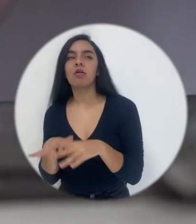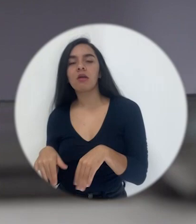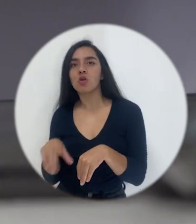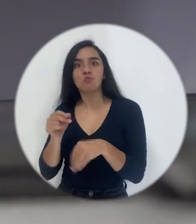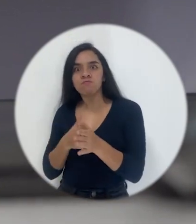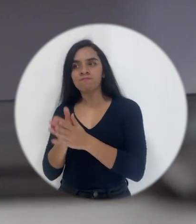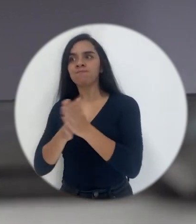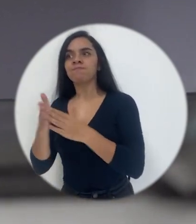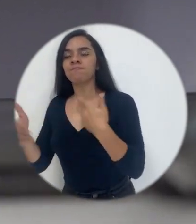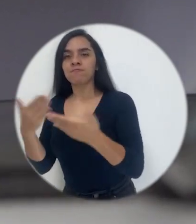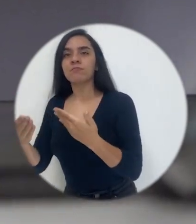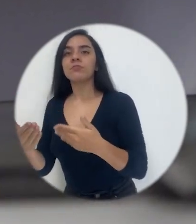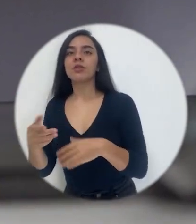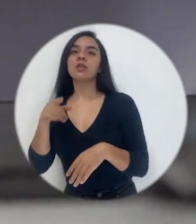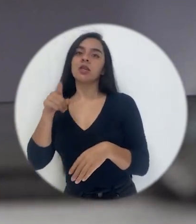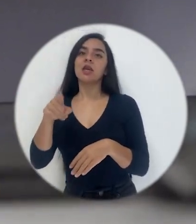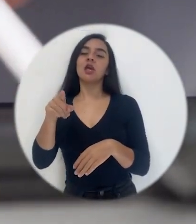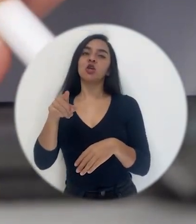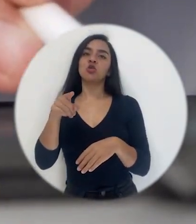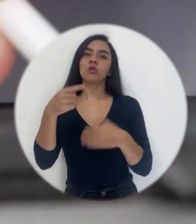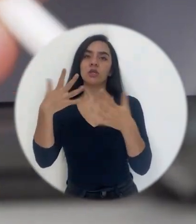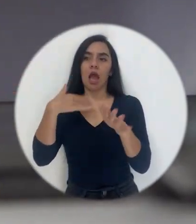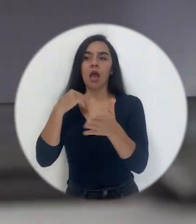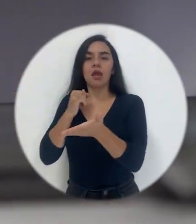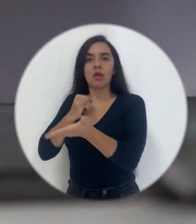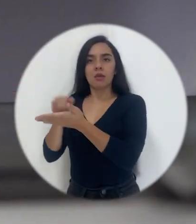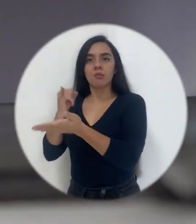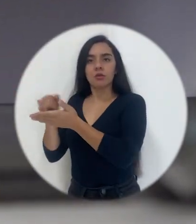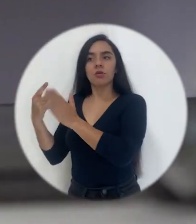es algo respaldado principalmente por estudios